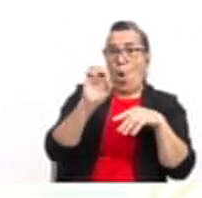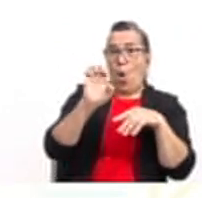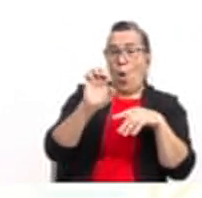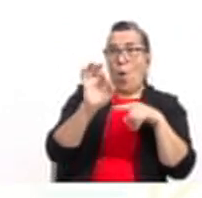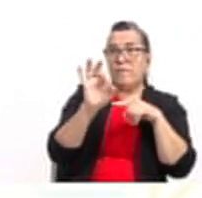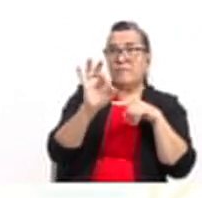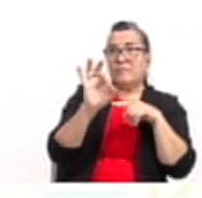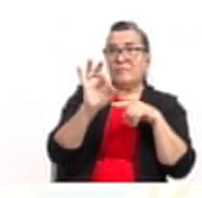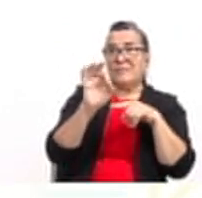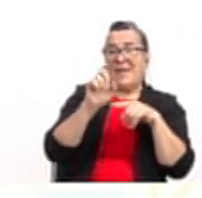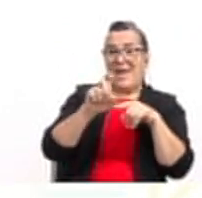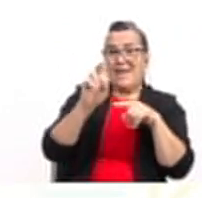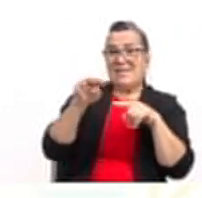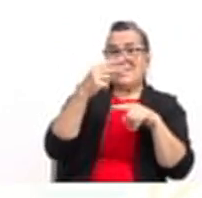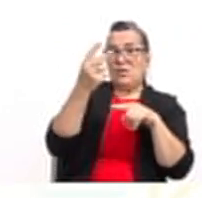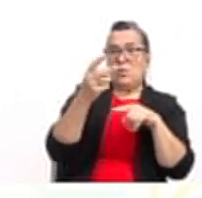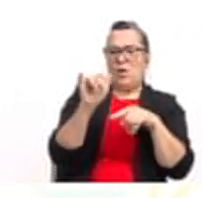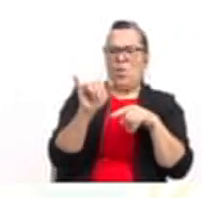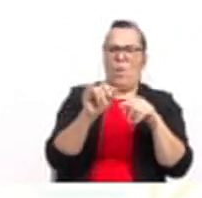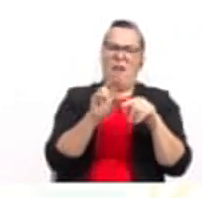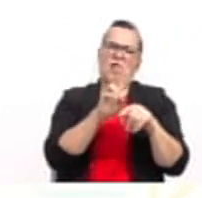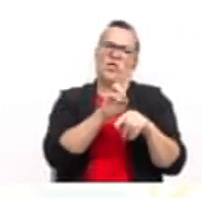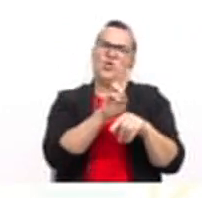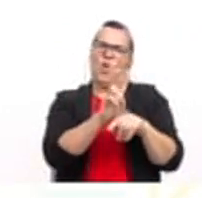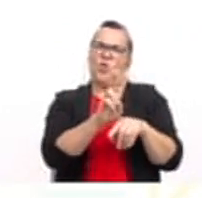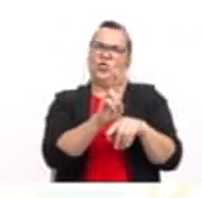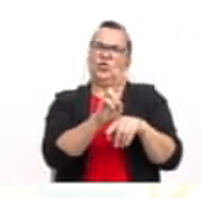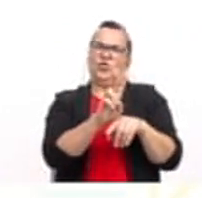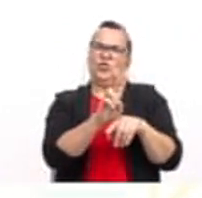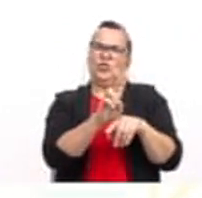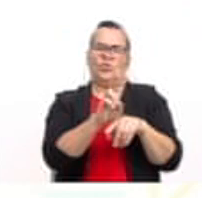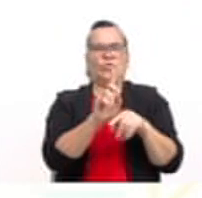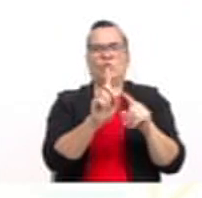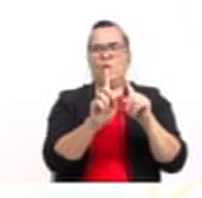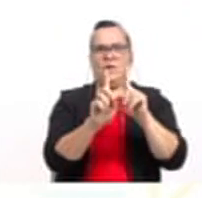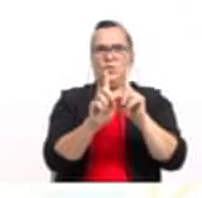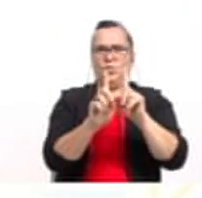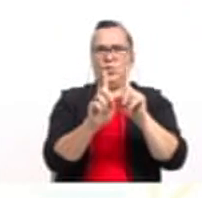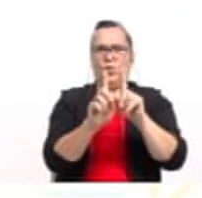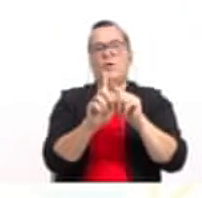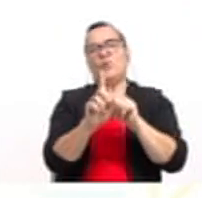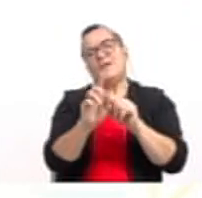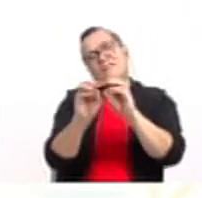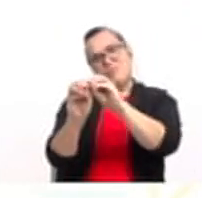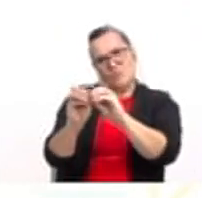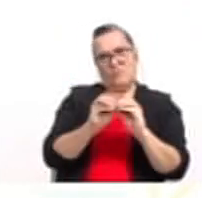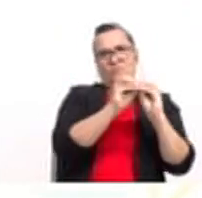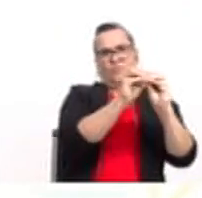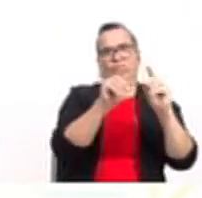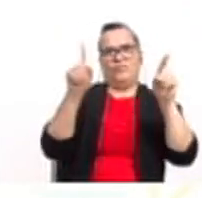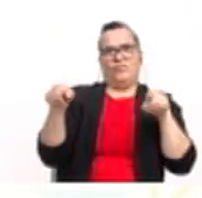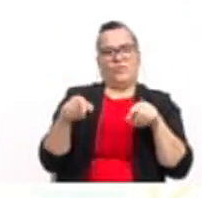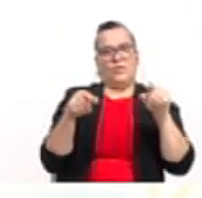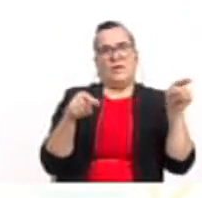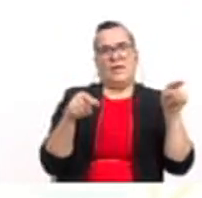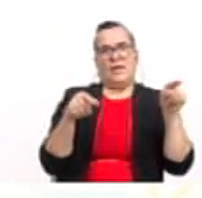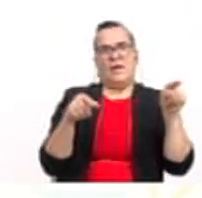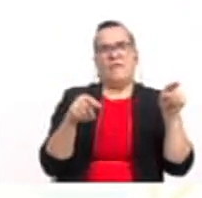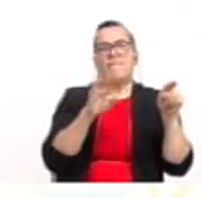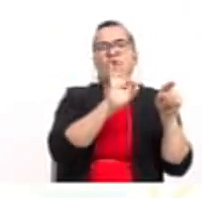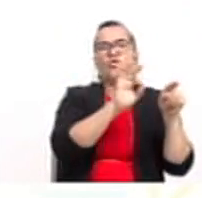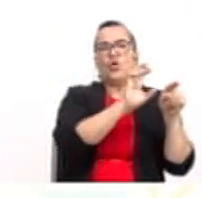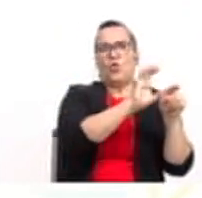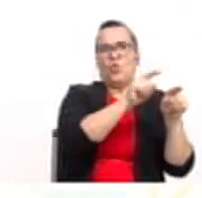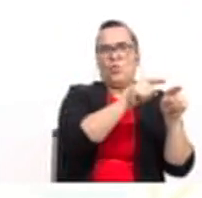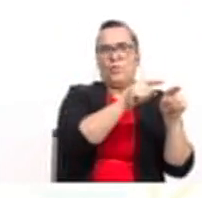2. Entonces, como no es 1, tenemos que extraerlo a factor común de la siguiente manera. y es igual a